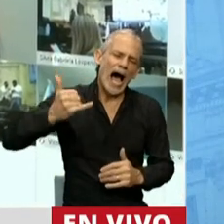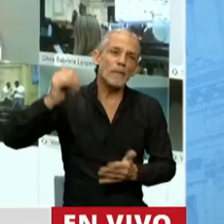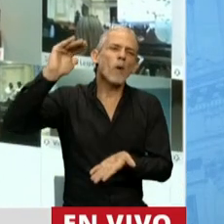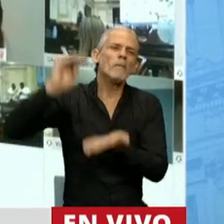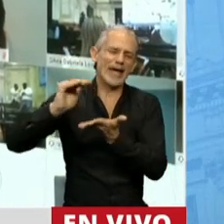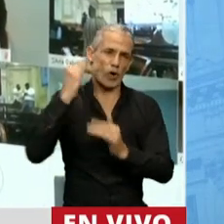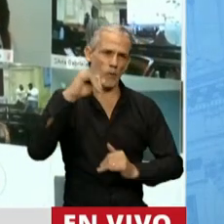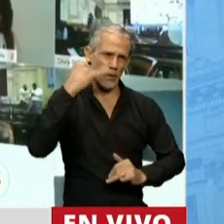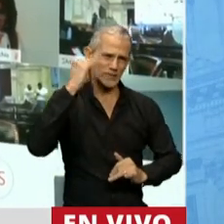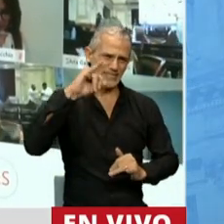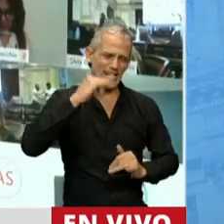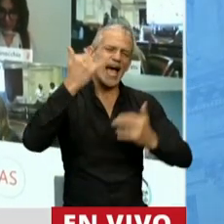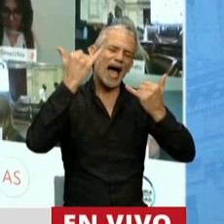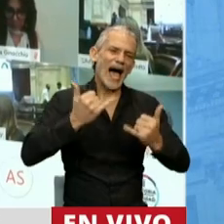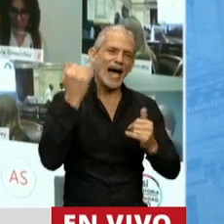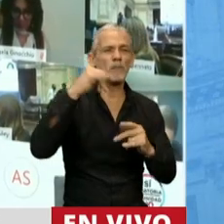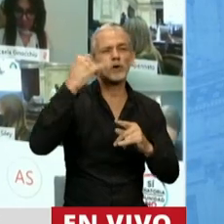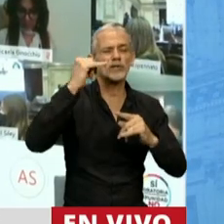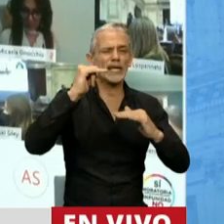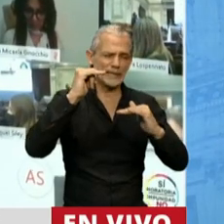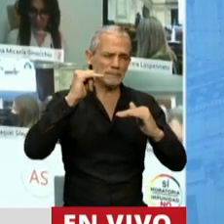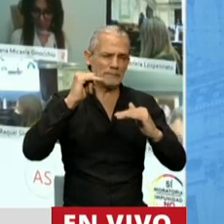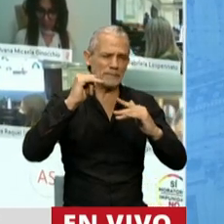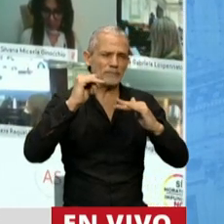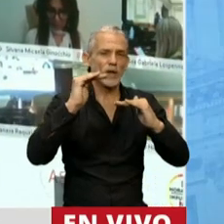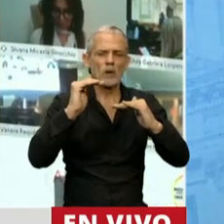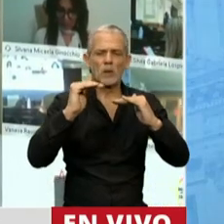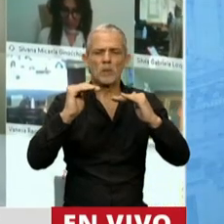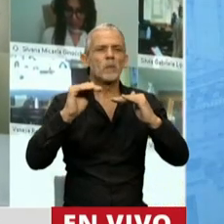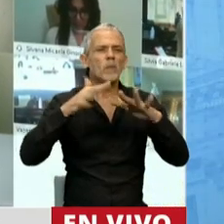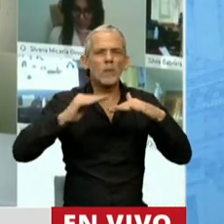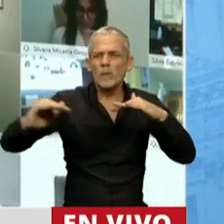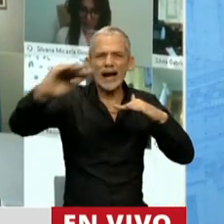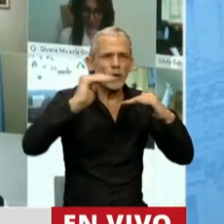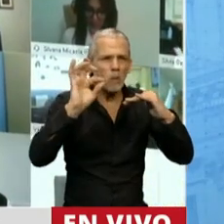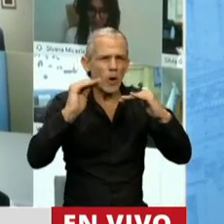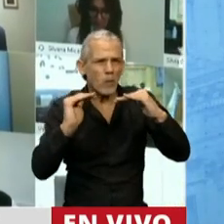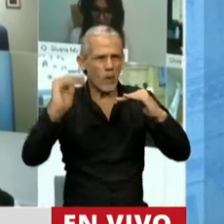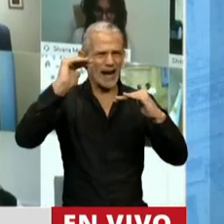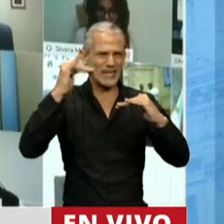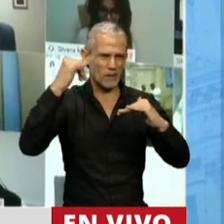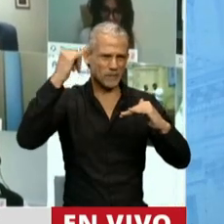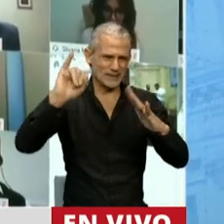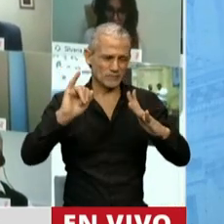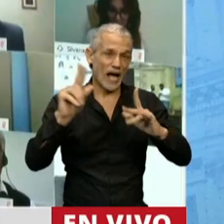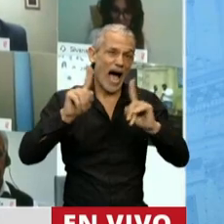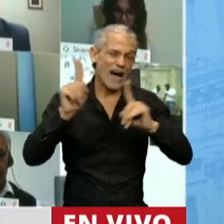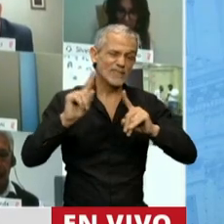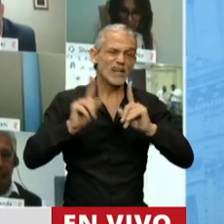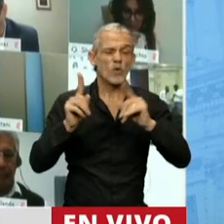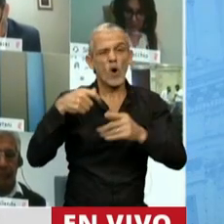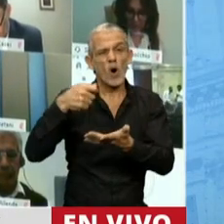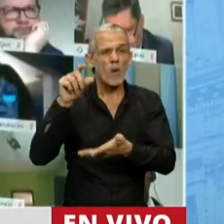tasa de interés va a ser un poco por arriba de lo que se paga en la región, inclusive por debajo de lo que pagan muchos países. Entonces,